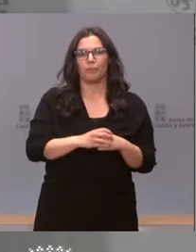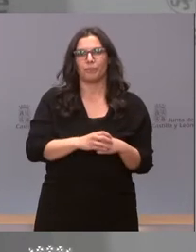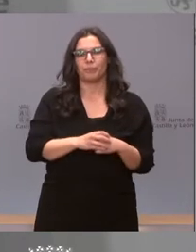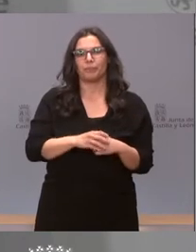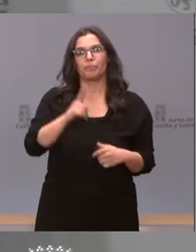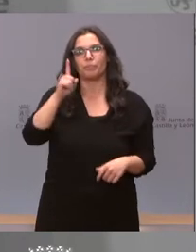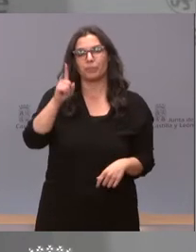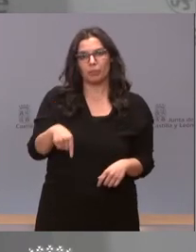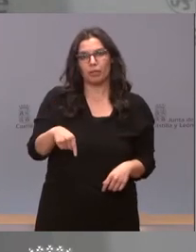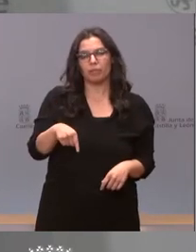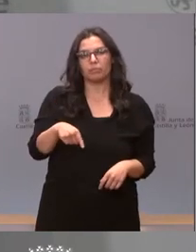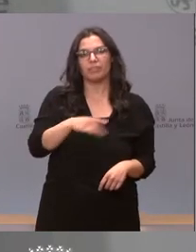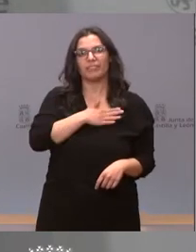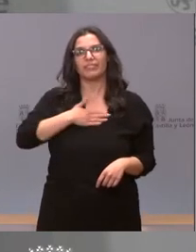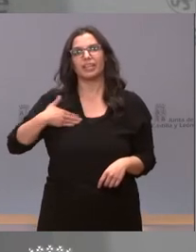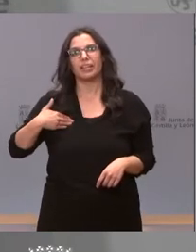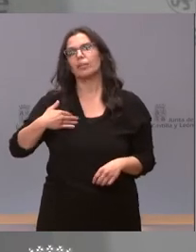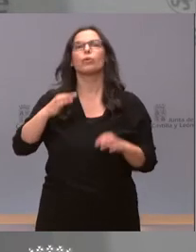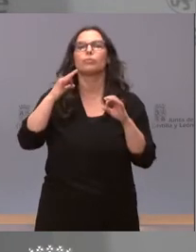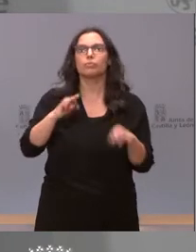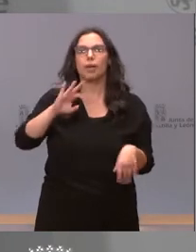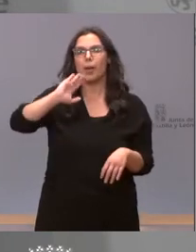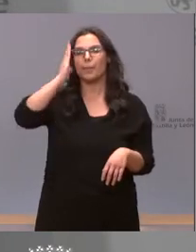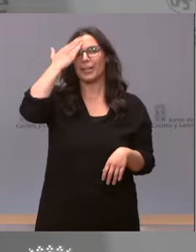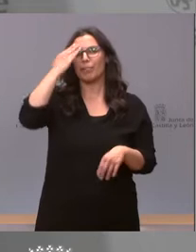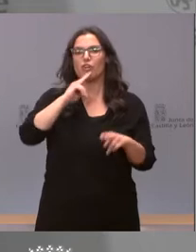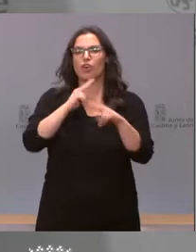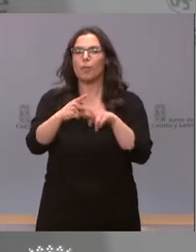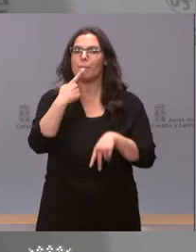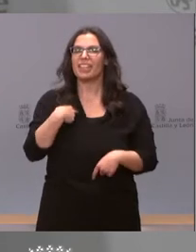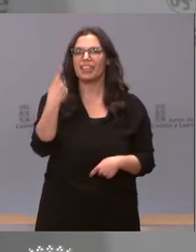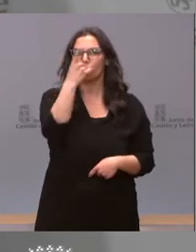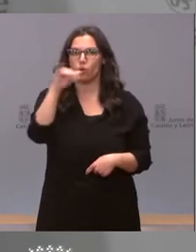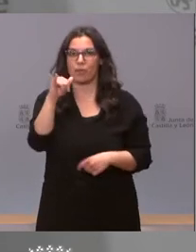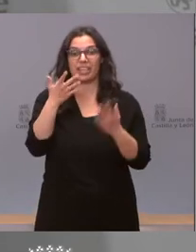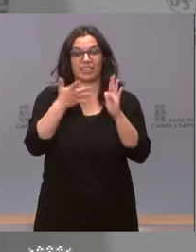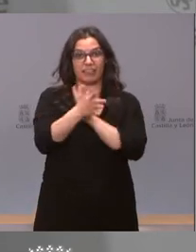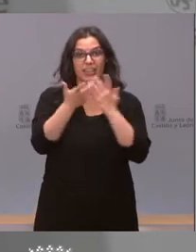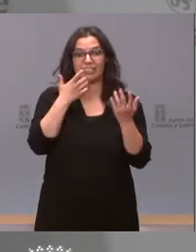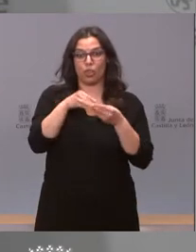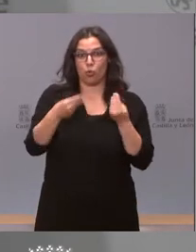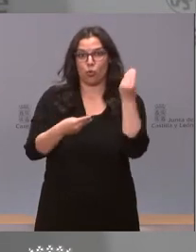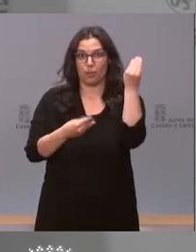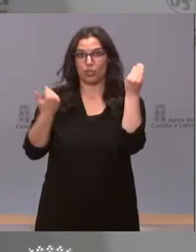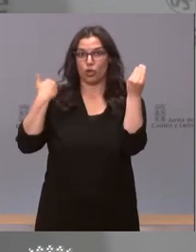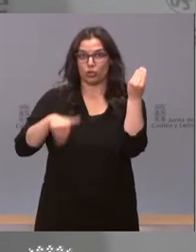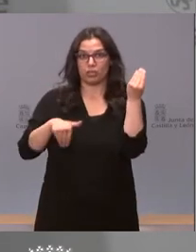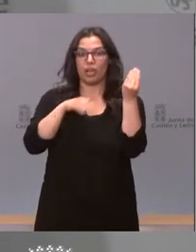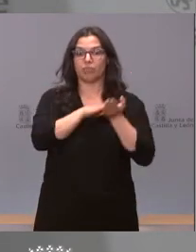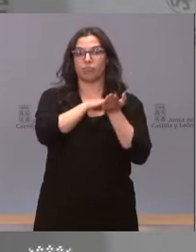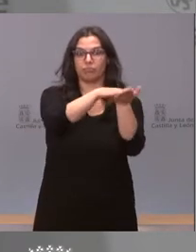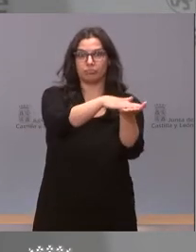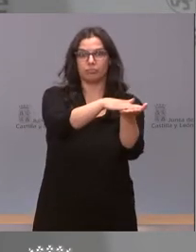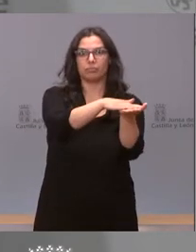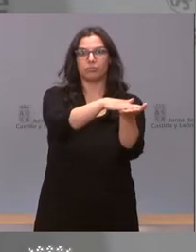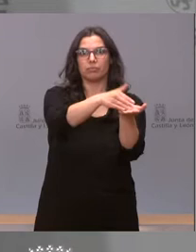el principio de dígamelo solo una vez. Es decir, que cuando un documento ya esté en posición de la Administración no